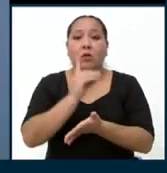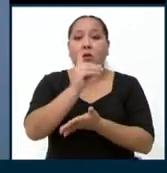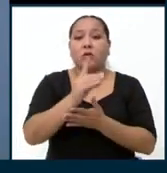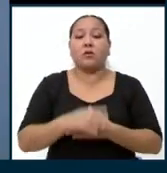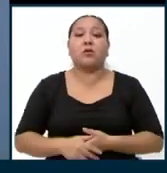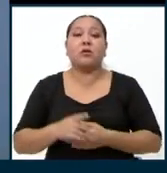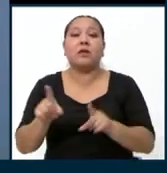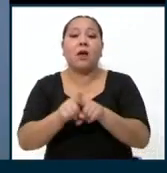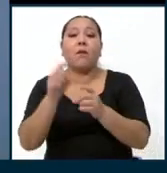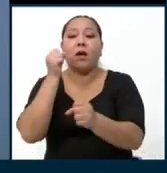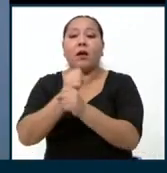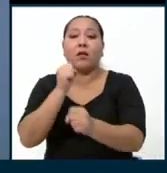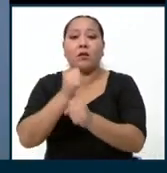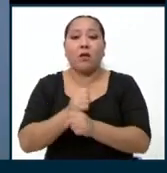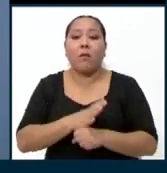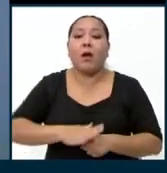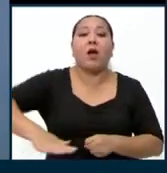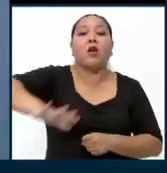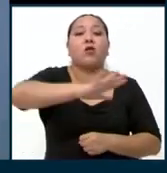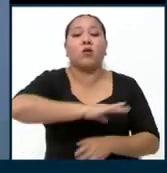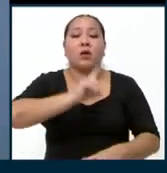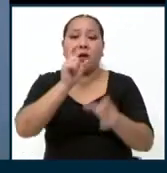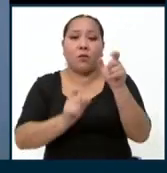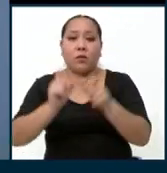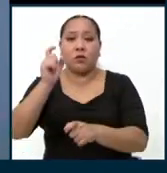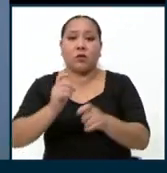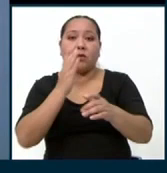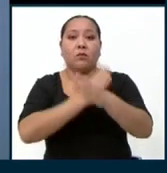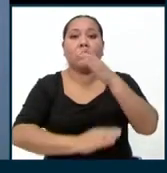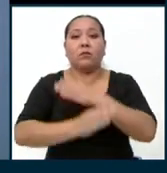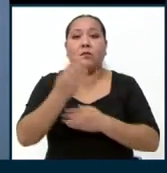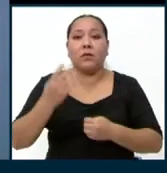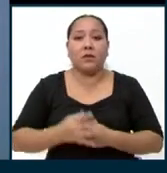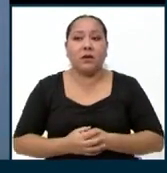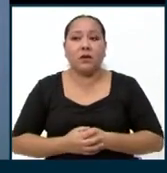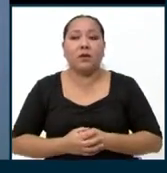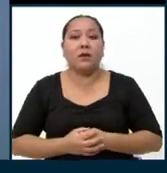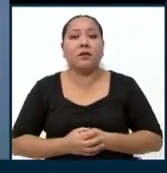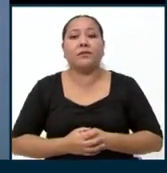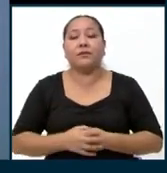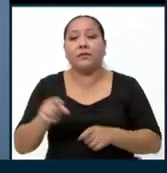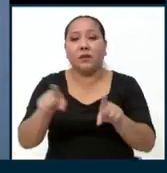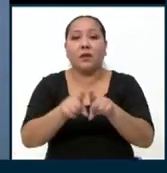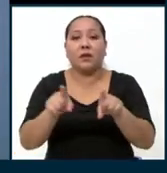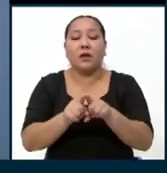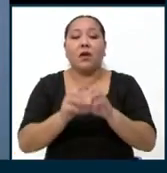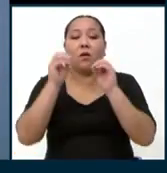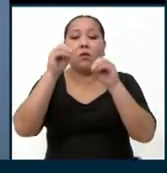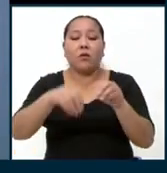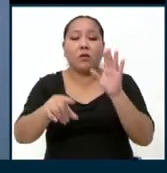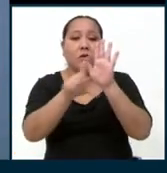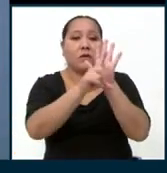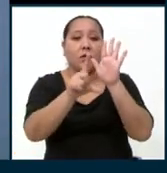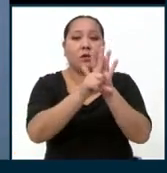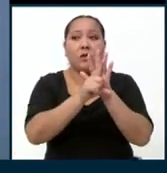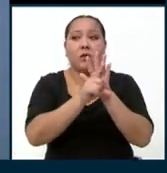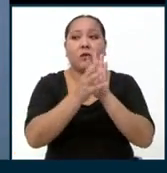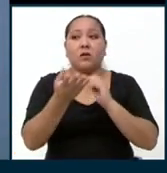y al empleo para todas las personas con discapacidad. Además, también leyes que